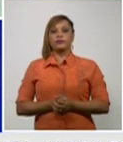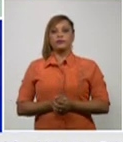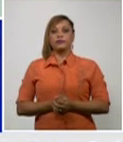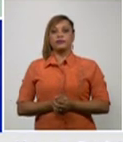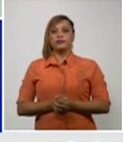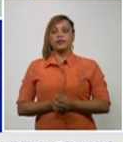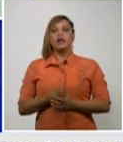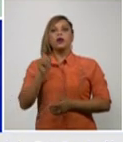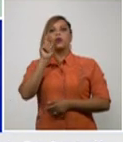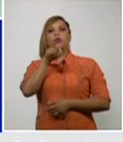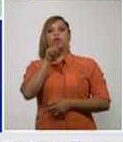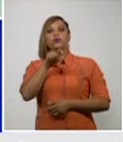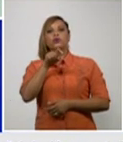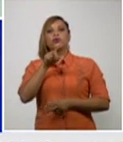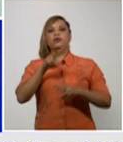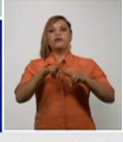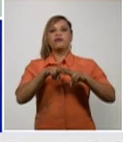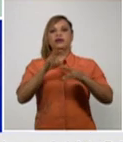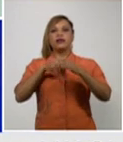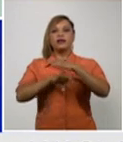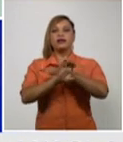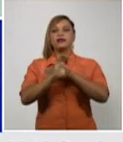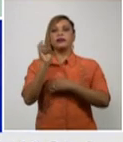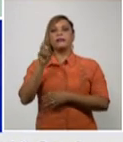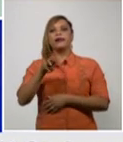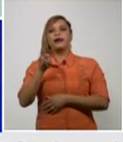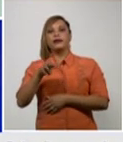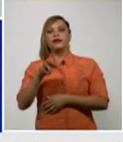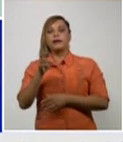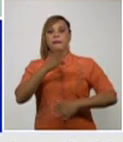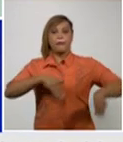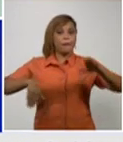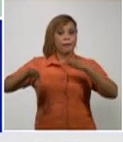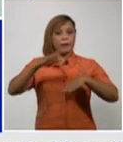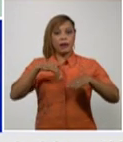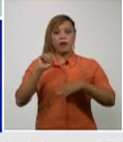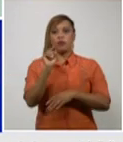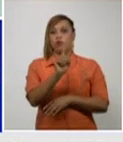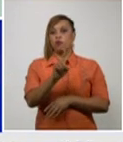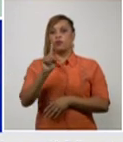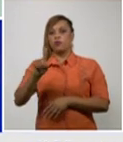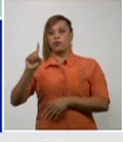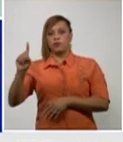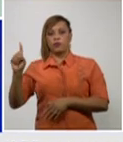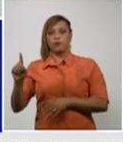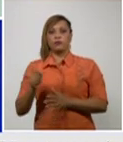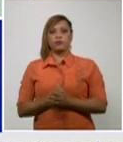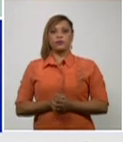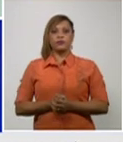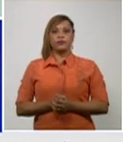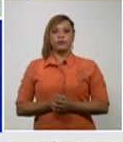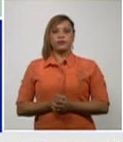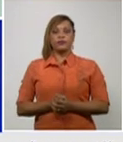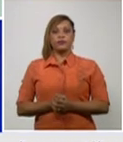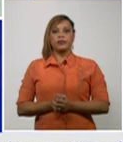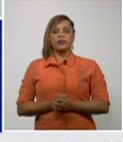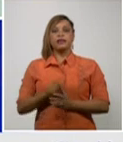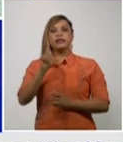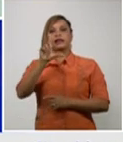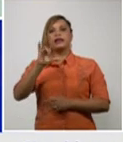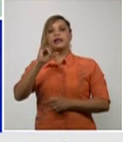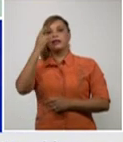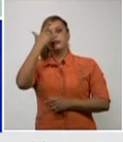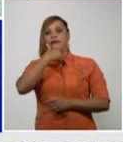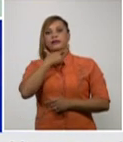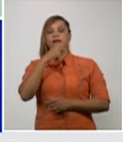Cotorro Habana del Este Marianao y Playa uno de cada uno de La Liza se diagnostican